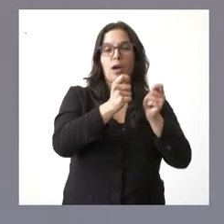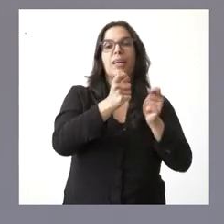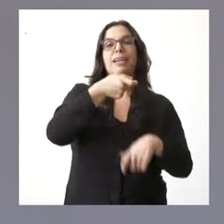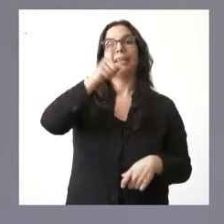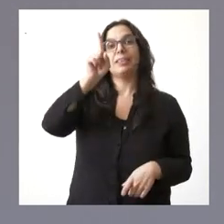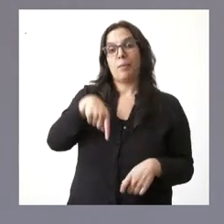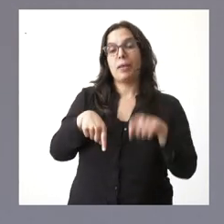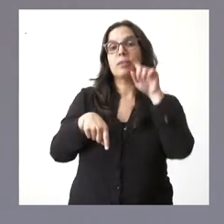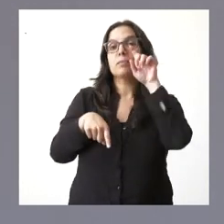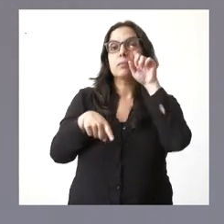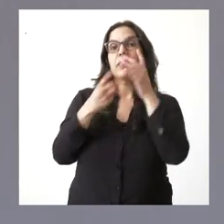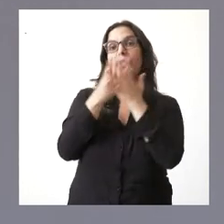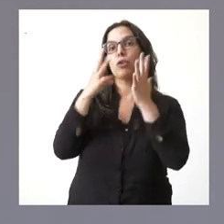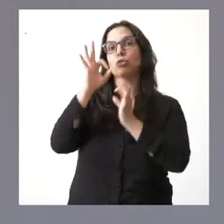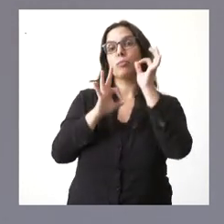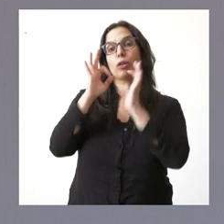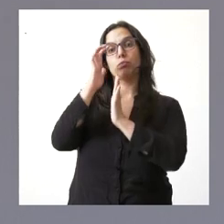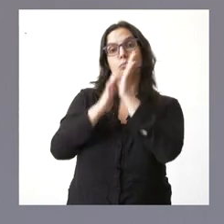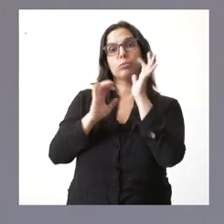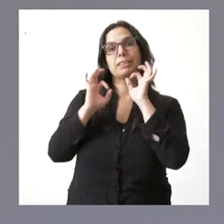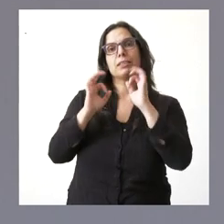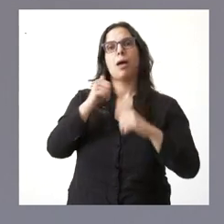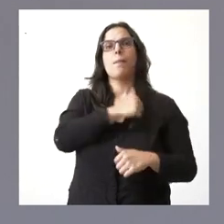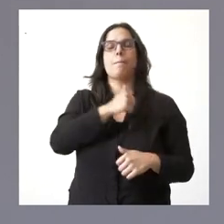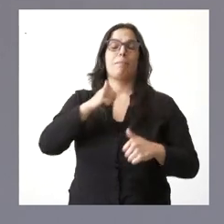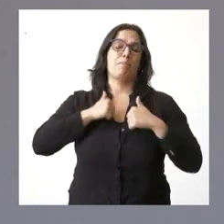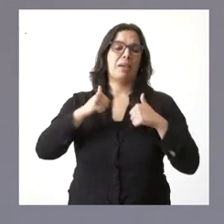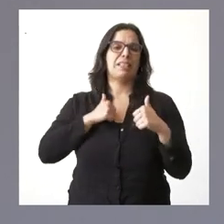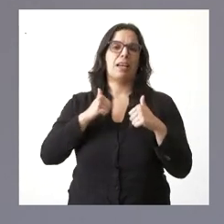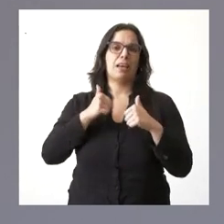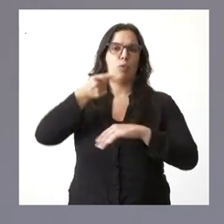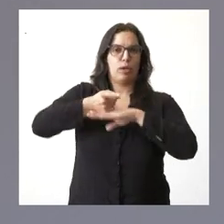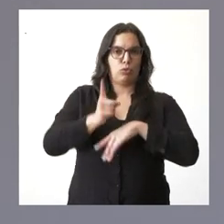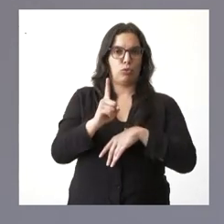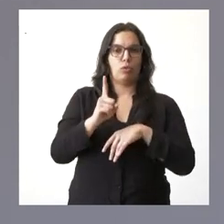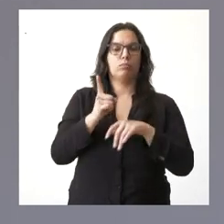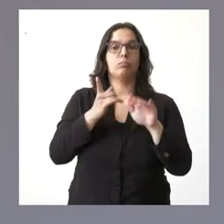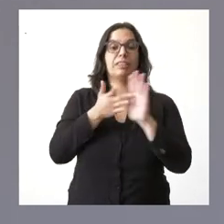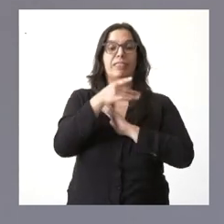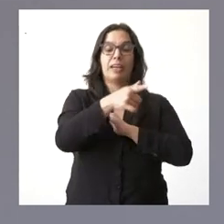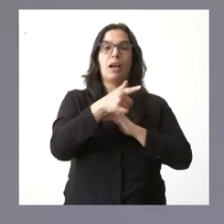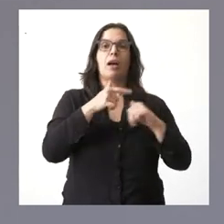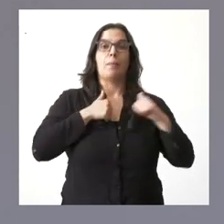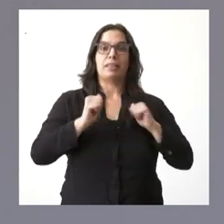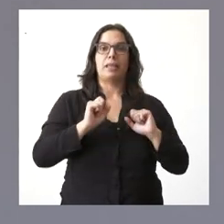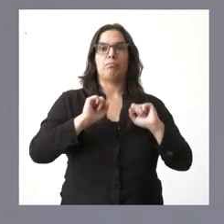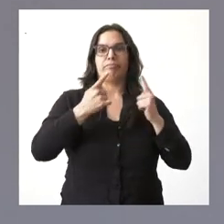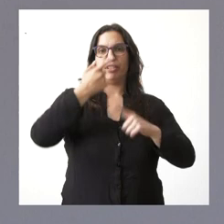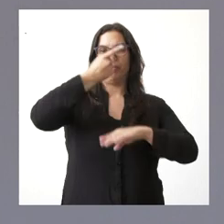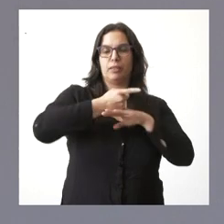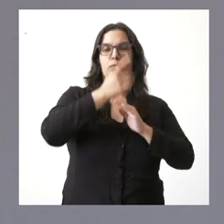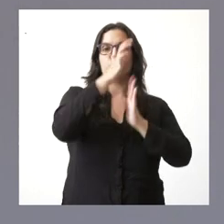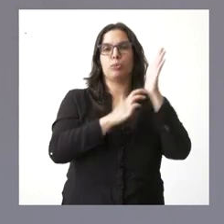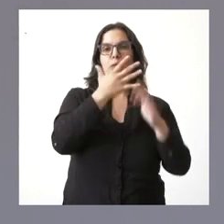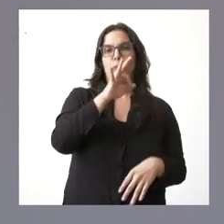en este caso, un 18% el máster no habilitante. Una reducción a la mitad del máster habilitante, una reducción